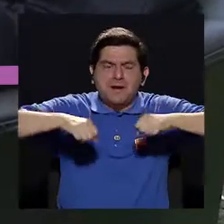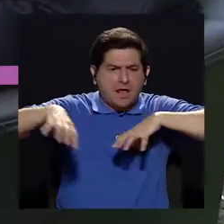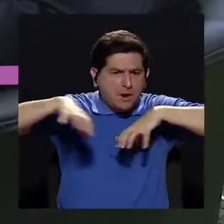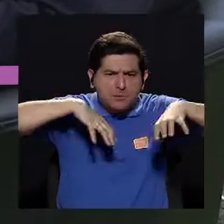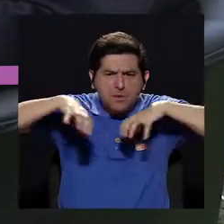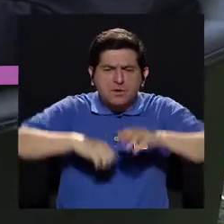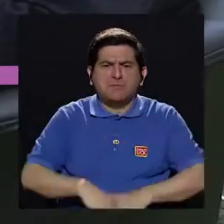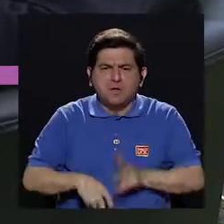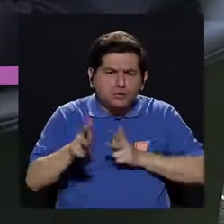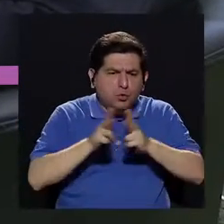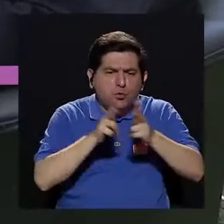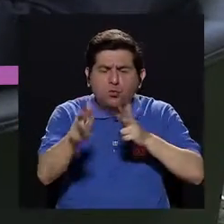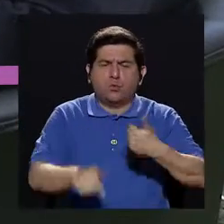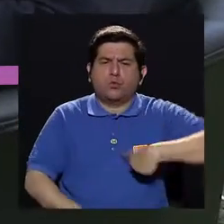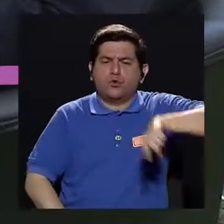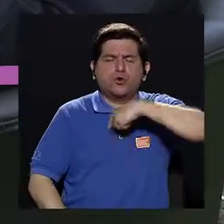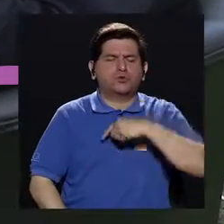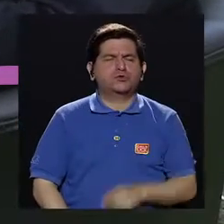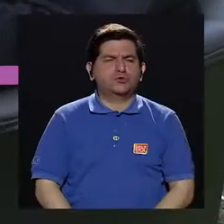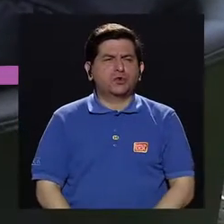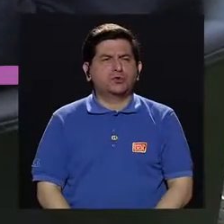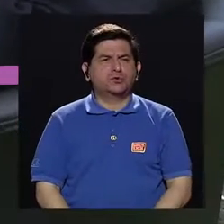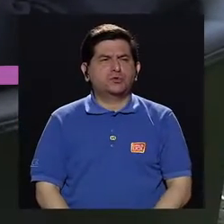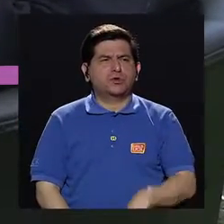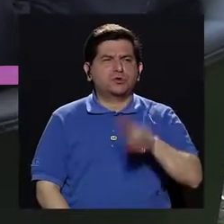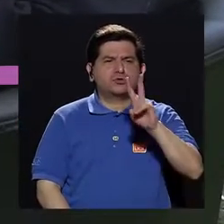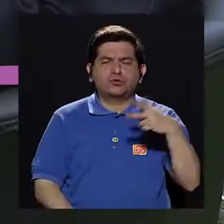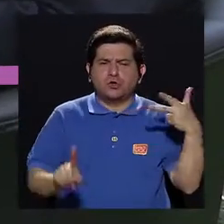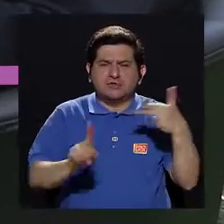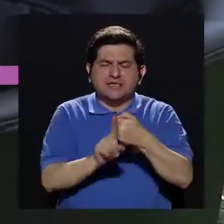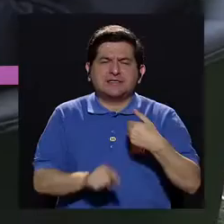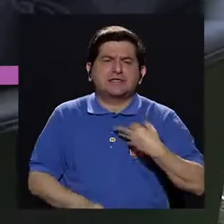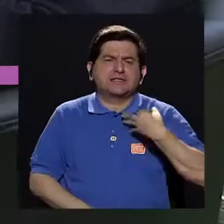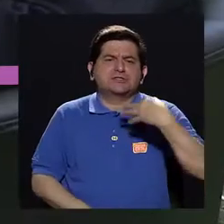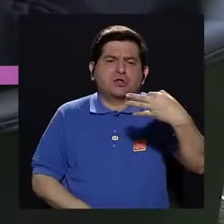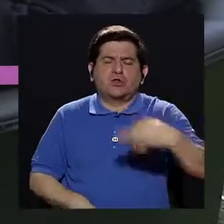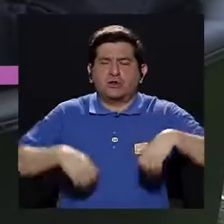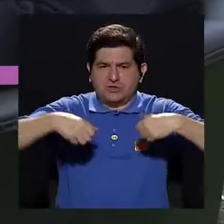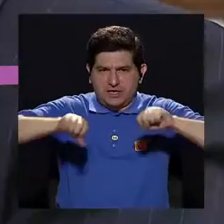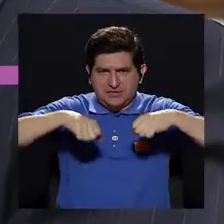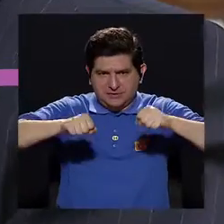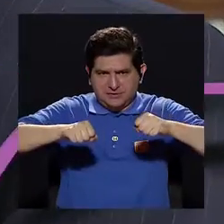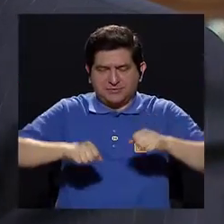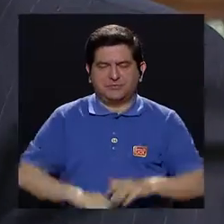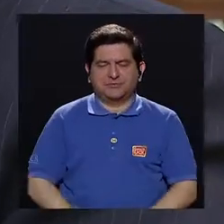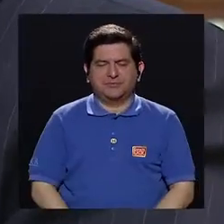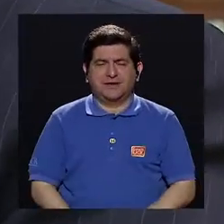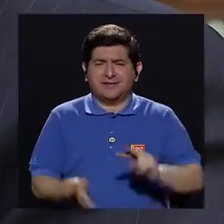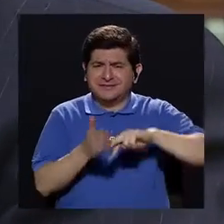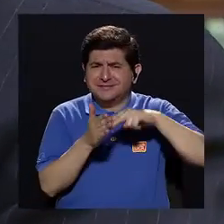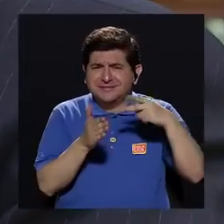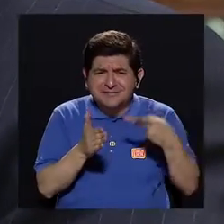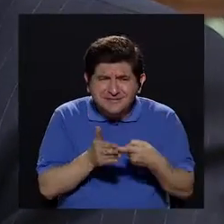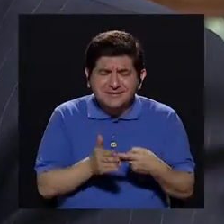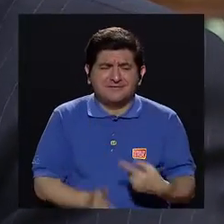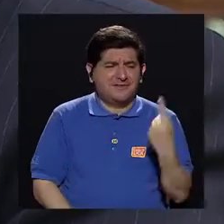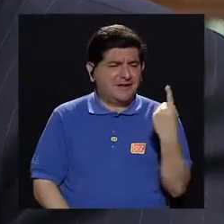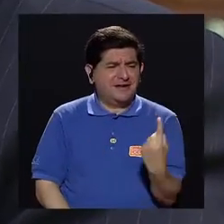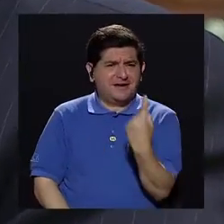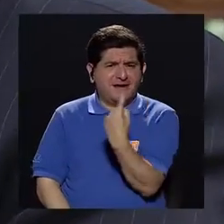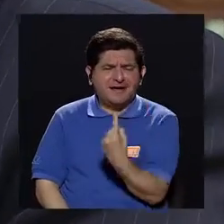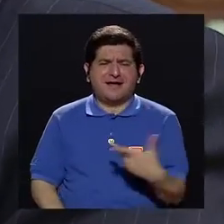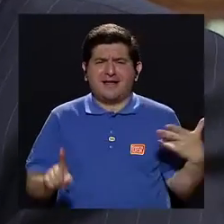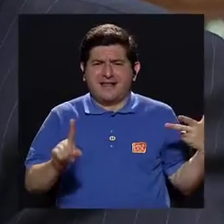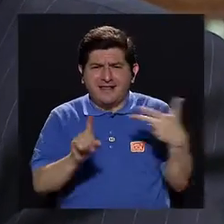circulante, nosotros recibimos por lo menos dos accidentes diarios en motocicleta. Y esto requiere, cada